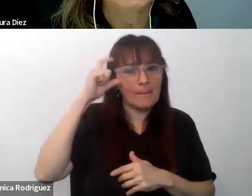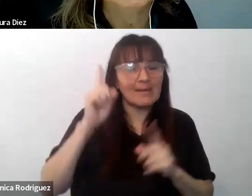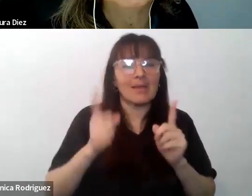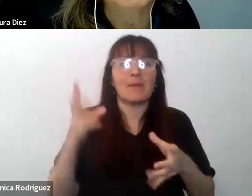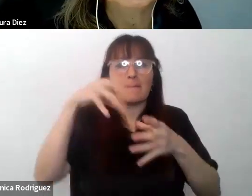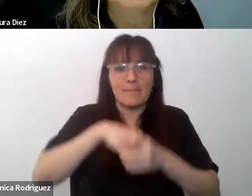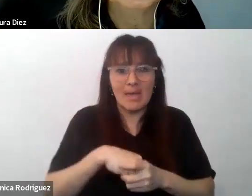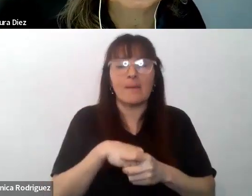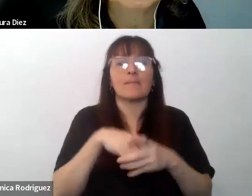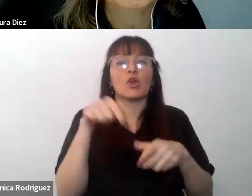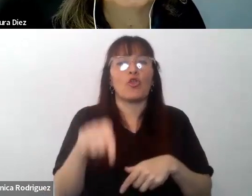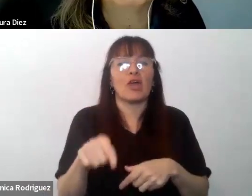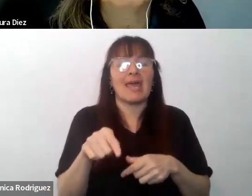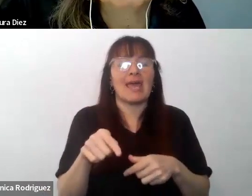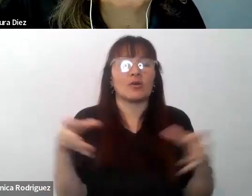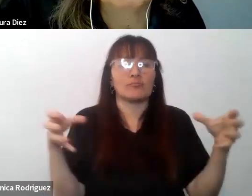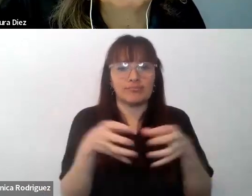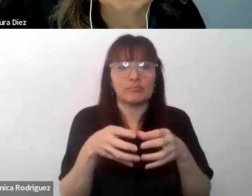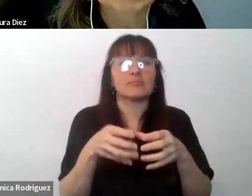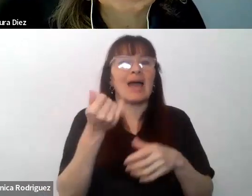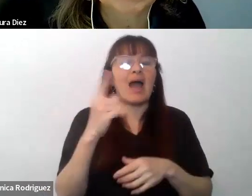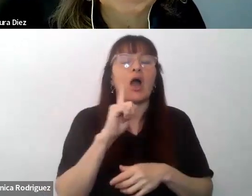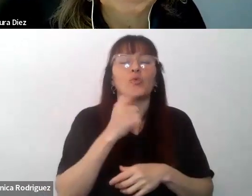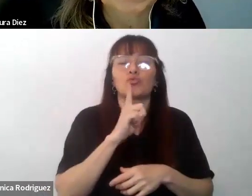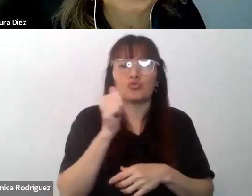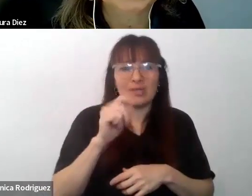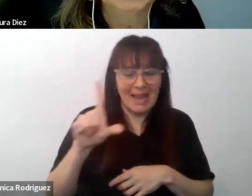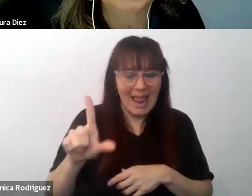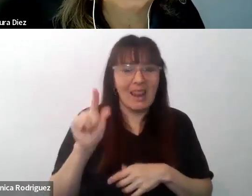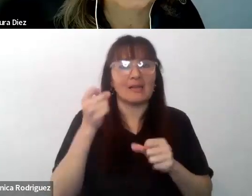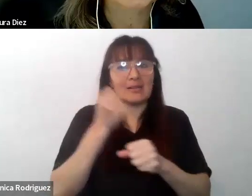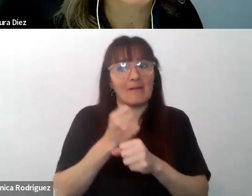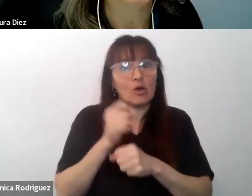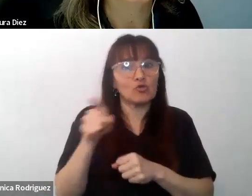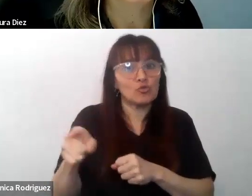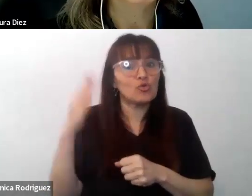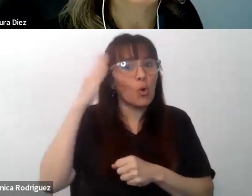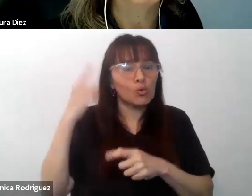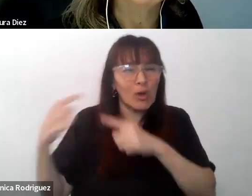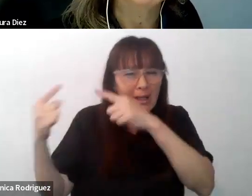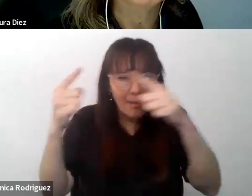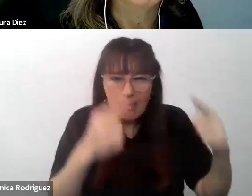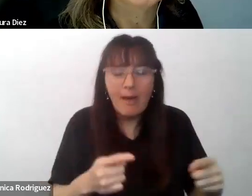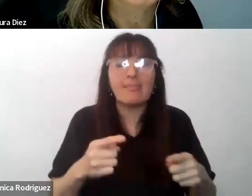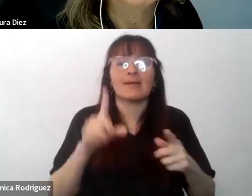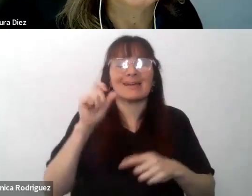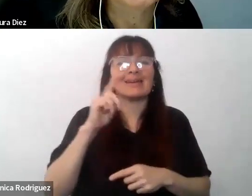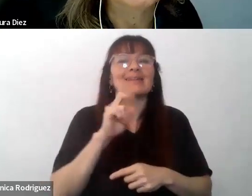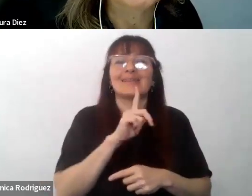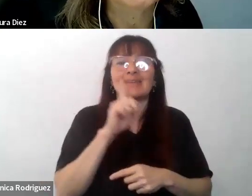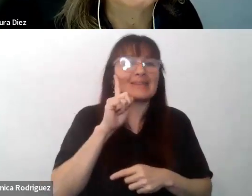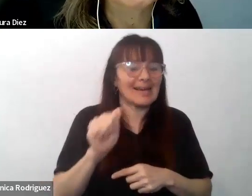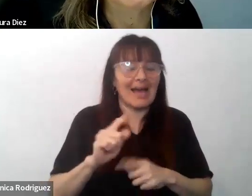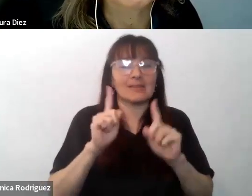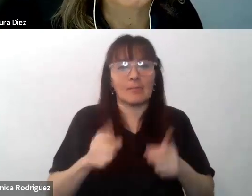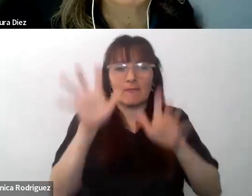Cooperativo Austral de Investigación Educativa, ICARE. Su trabajo se centra en la interculturalidad crítica, ha diseñado, desarrollado